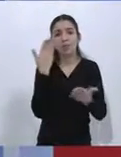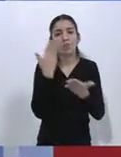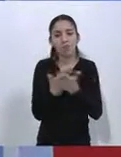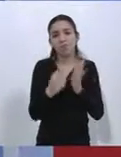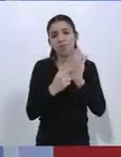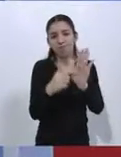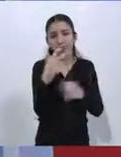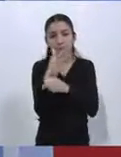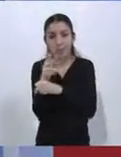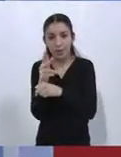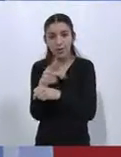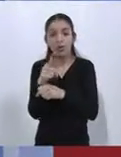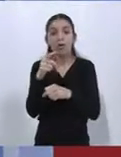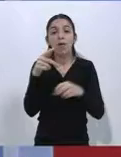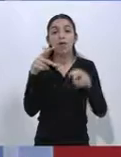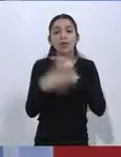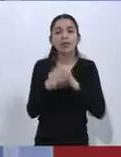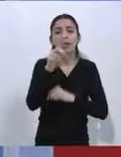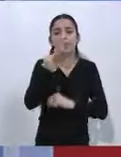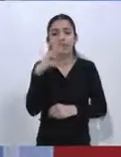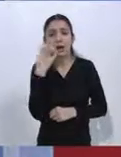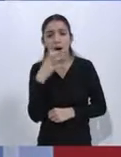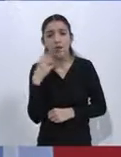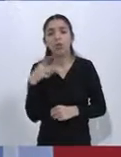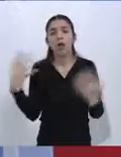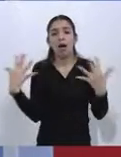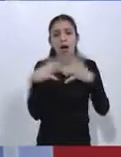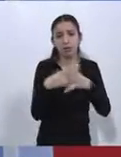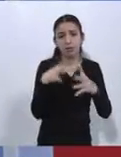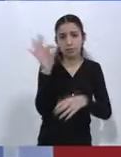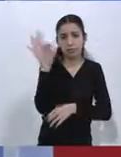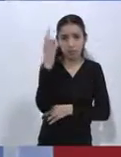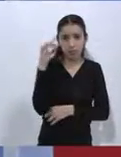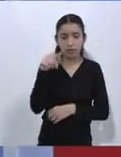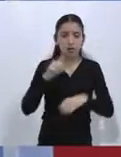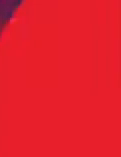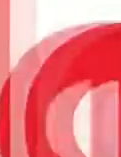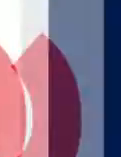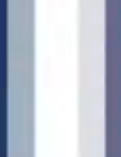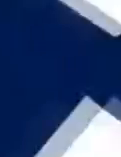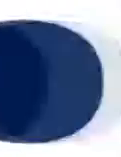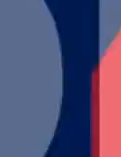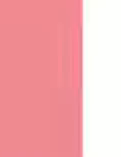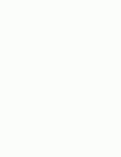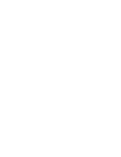estas cápsulas que repito va a ser el 13 de agosto en la alianza francesa a las 19 horas, es totalmente libre y gratuito.